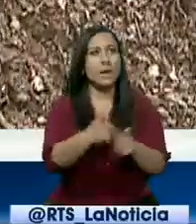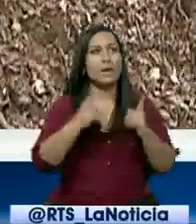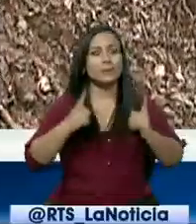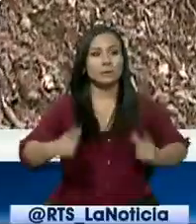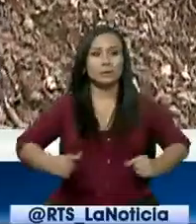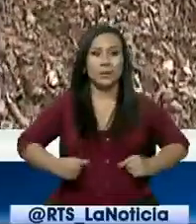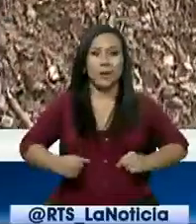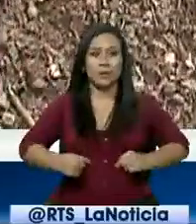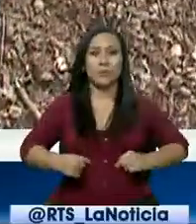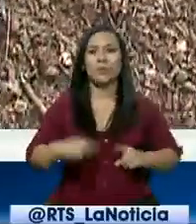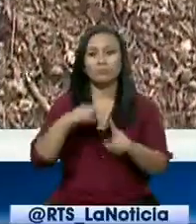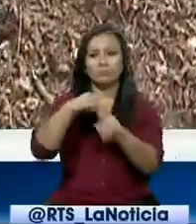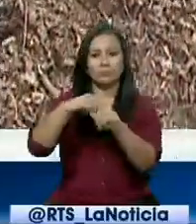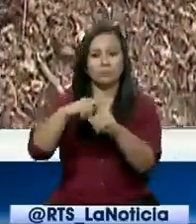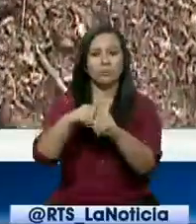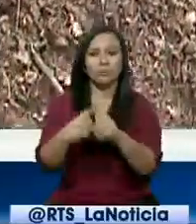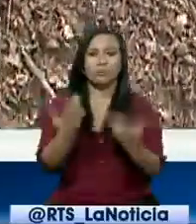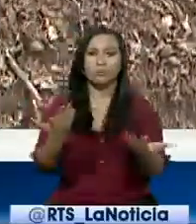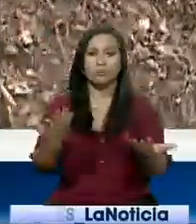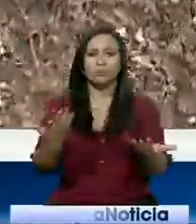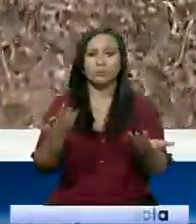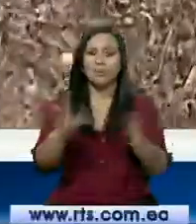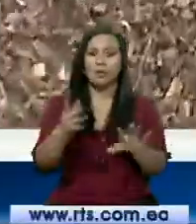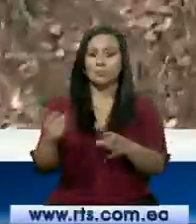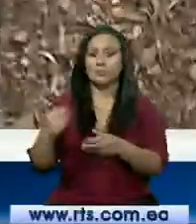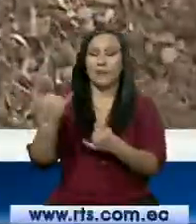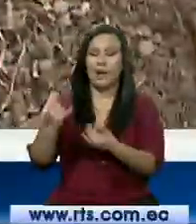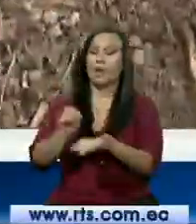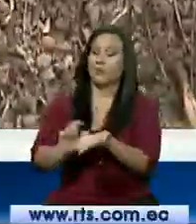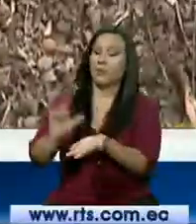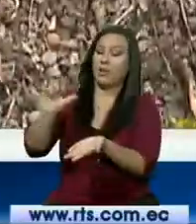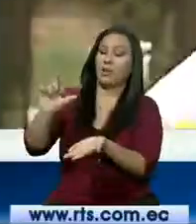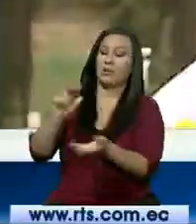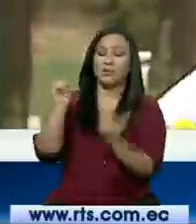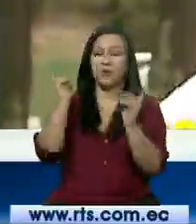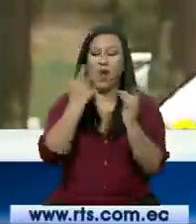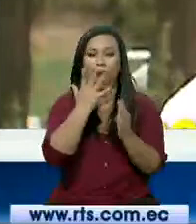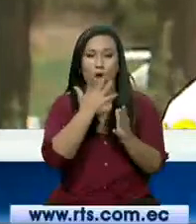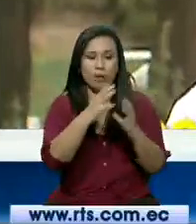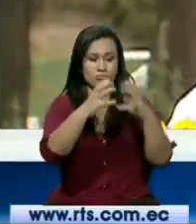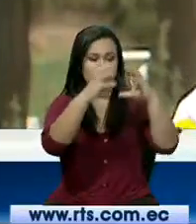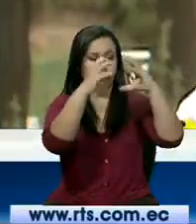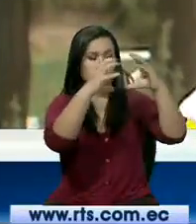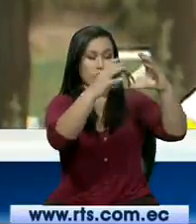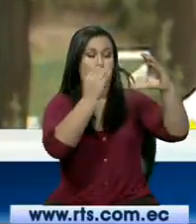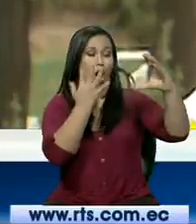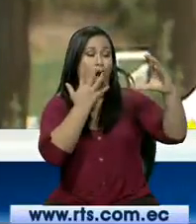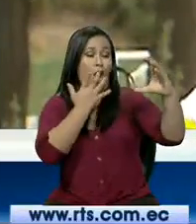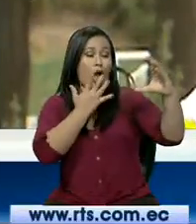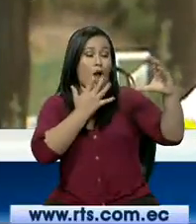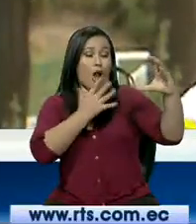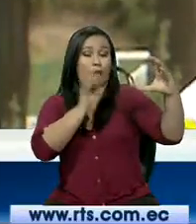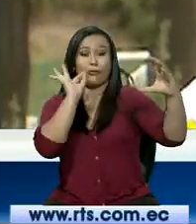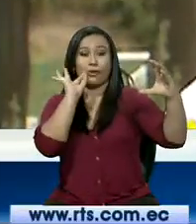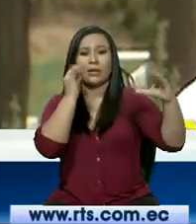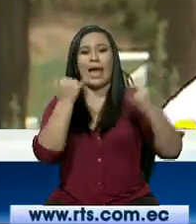lógicamente, no eran tan grandes, tan de color, pero en cambio eran sanos 100%, razón por